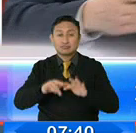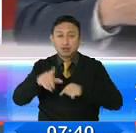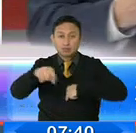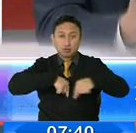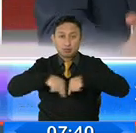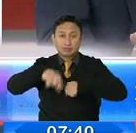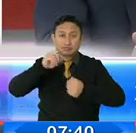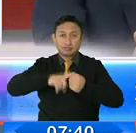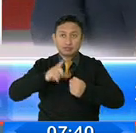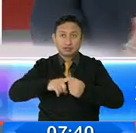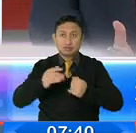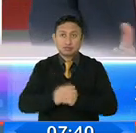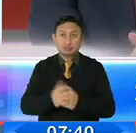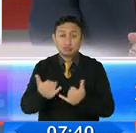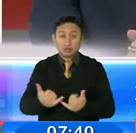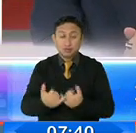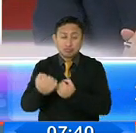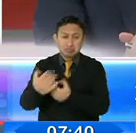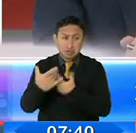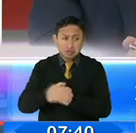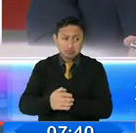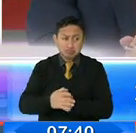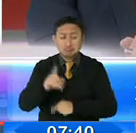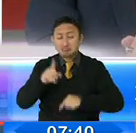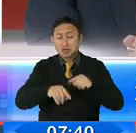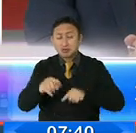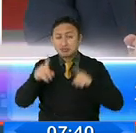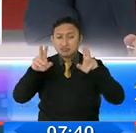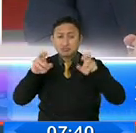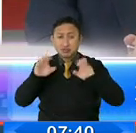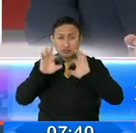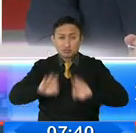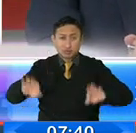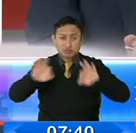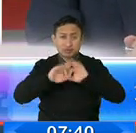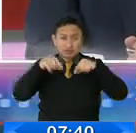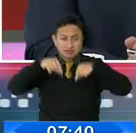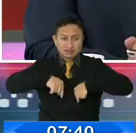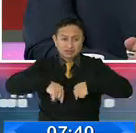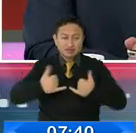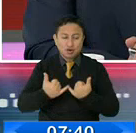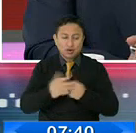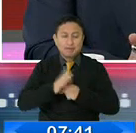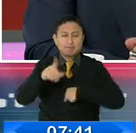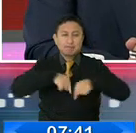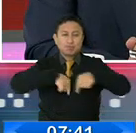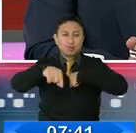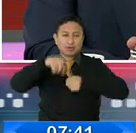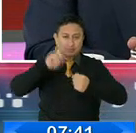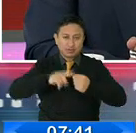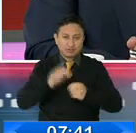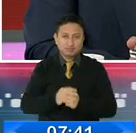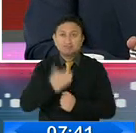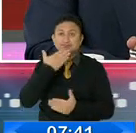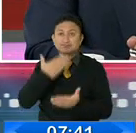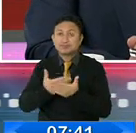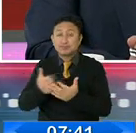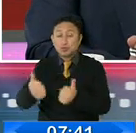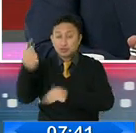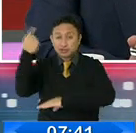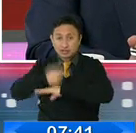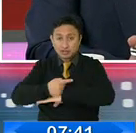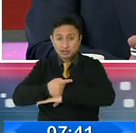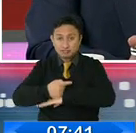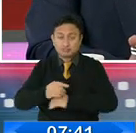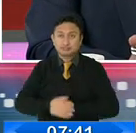Movilidad del Distrito Metropolitano de Quito, contándonos algunas acciones importantes que se tiene frente a la movilidad de la ciudad. Un buen día para ustedes